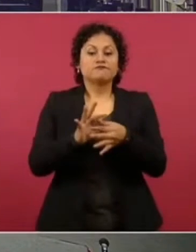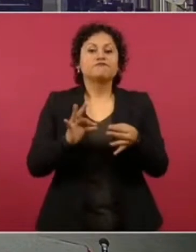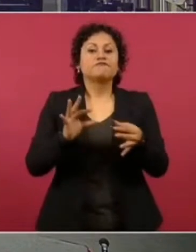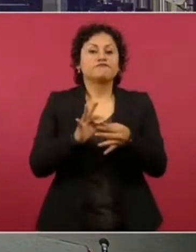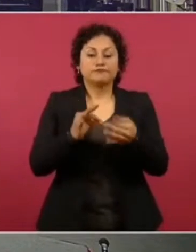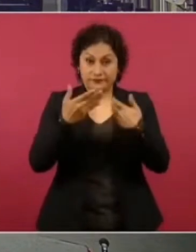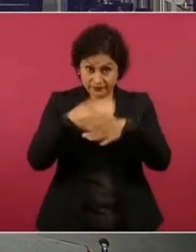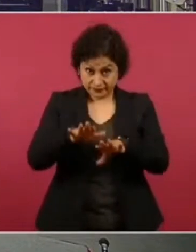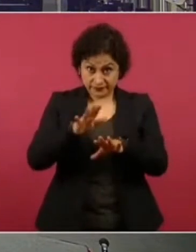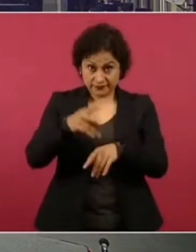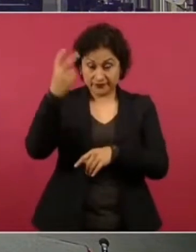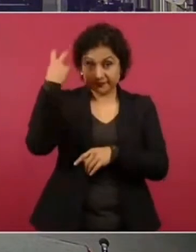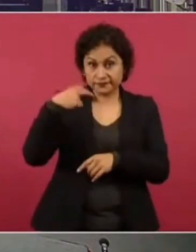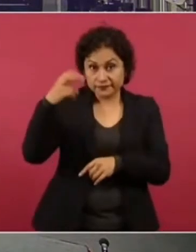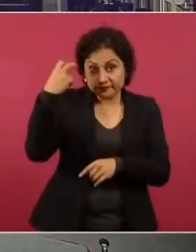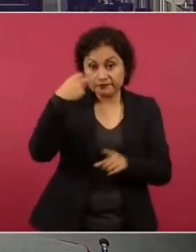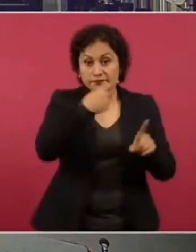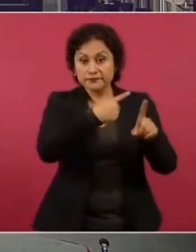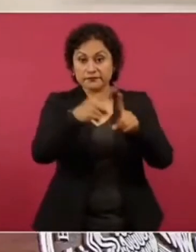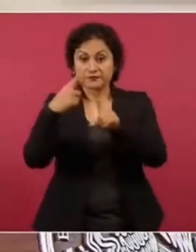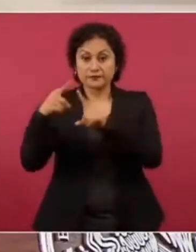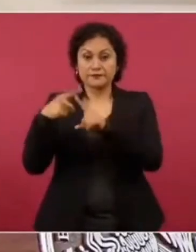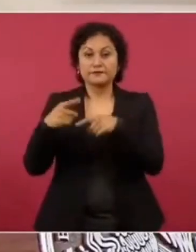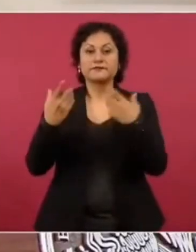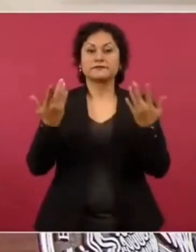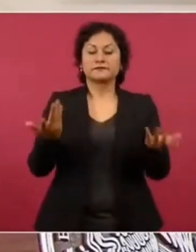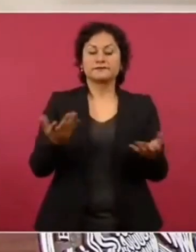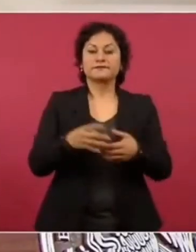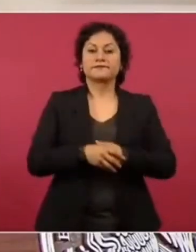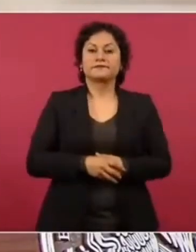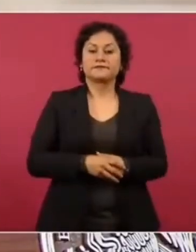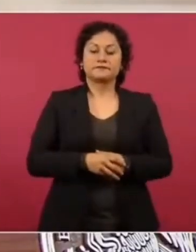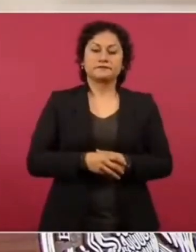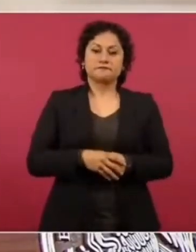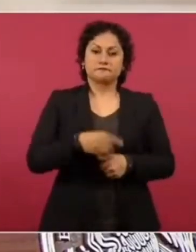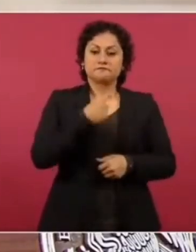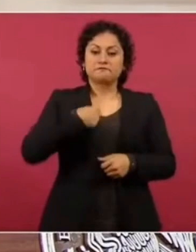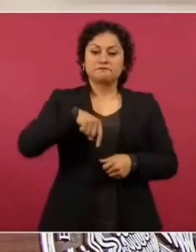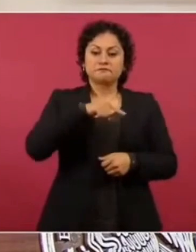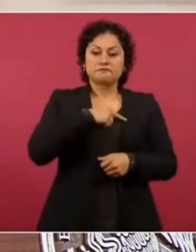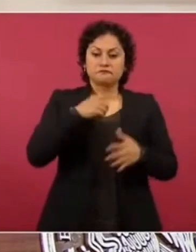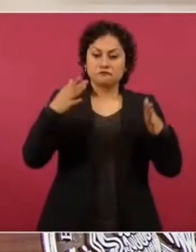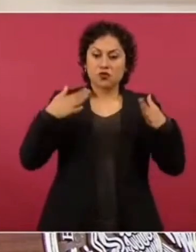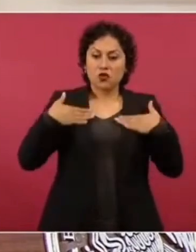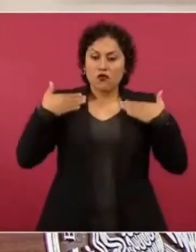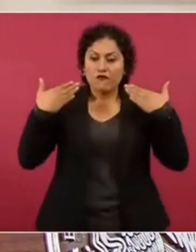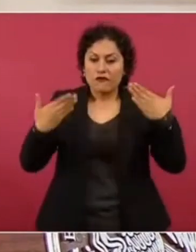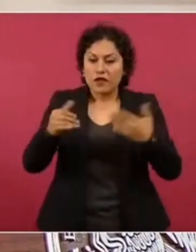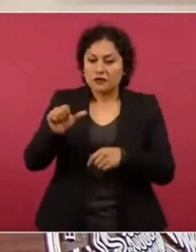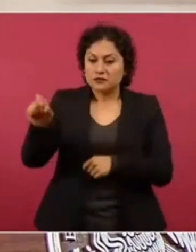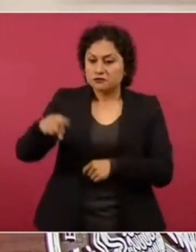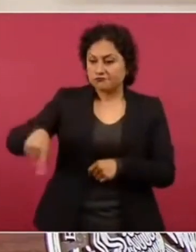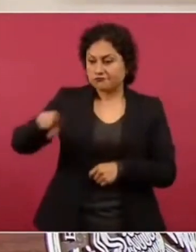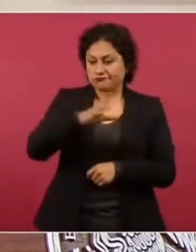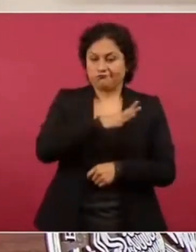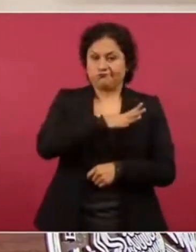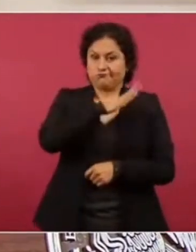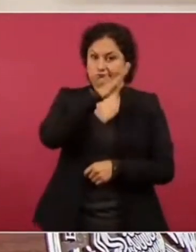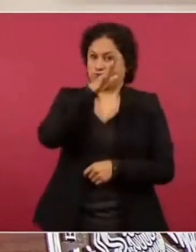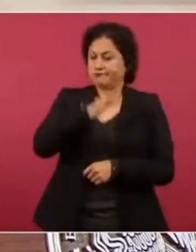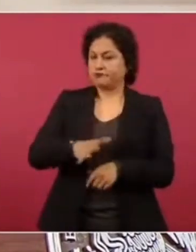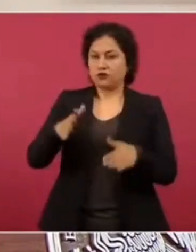le tenemos toda la confianza al general y